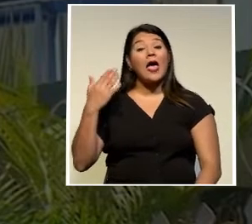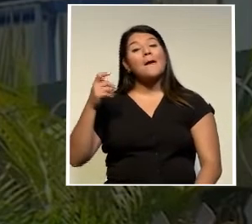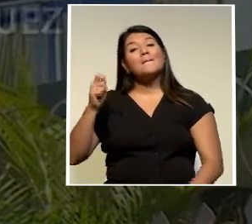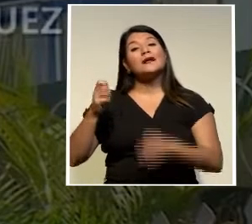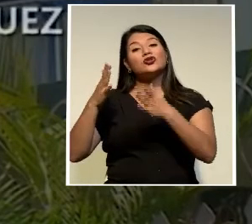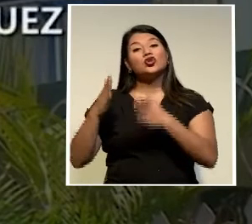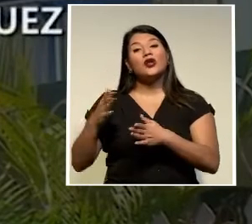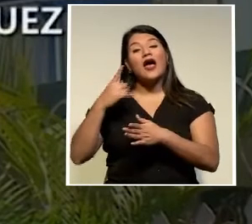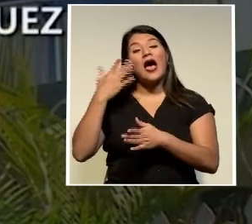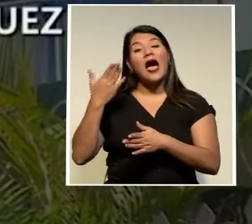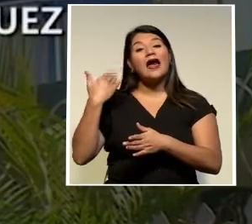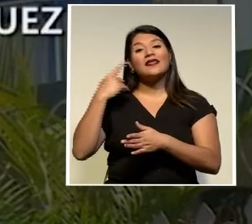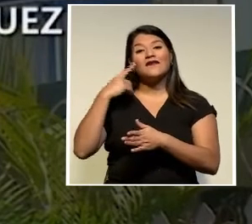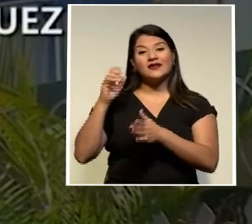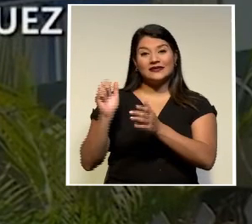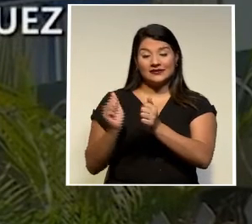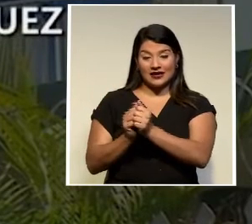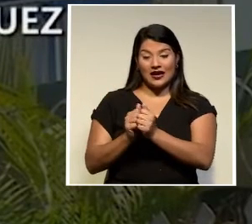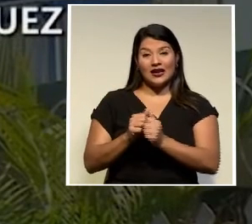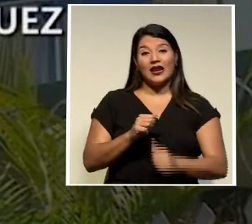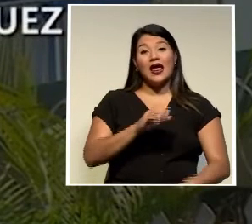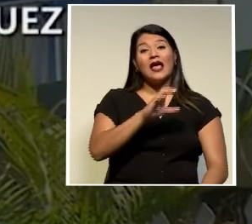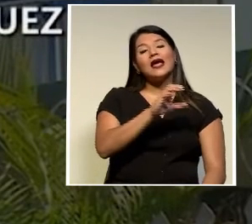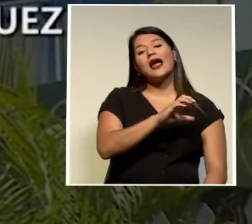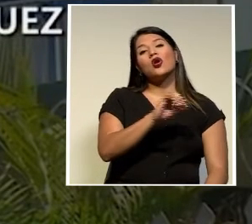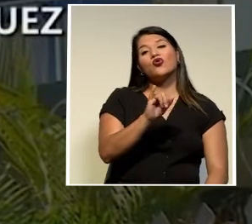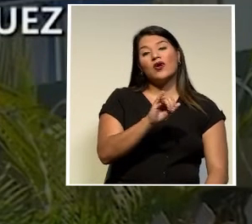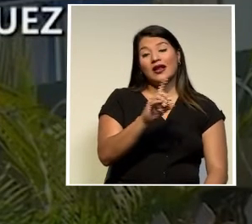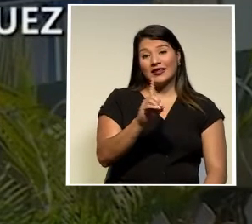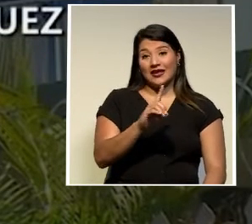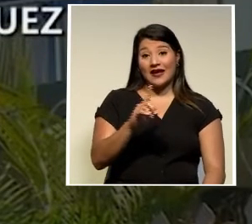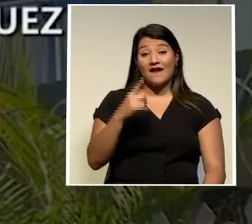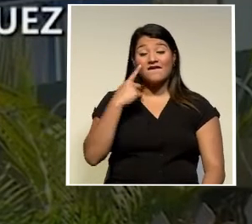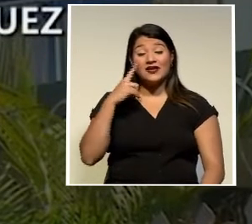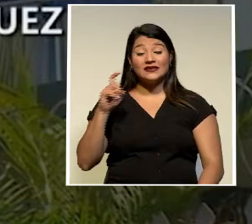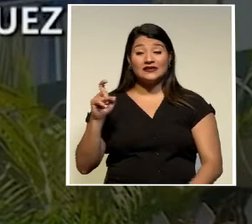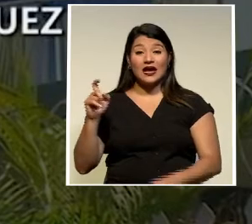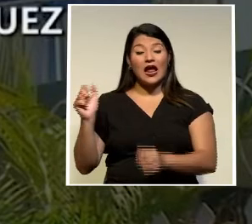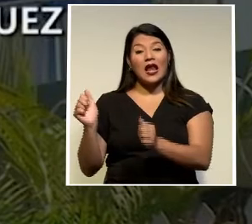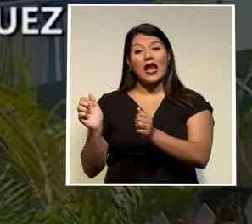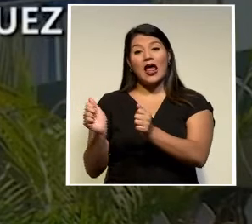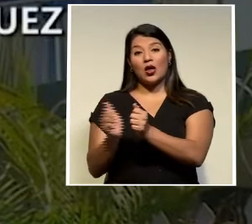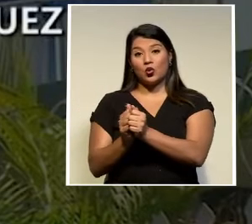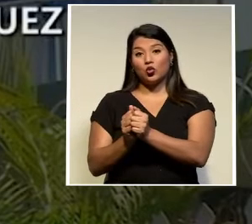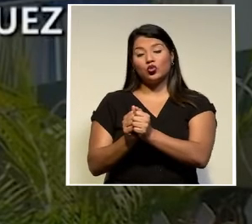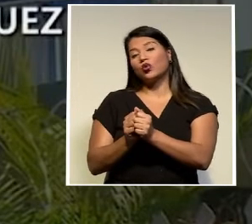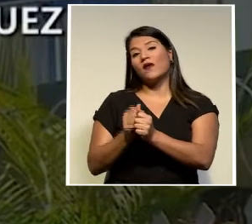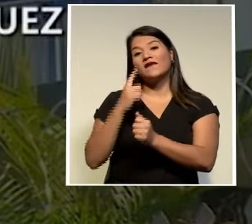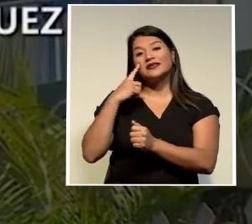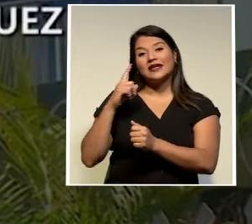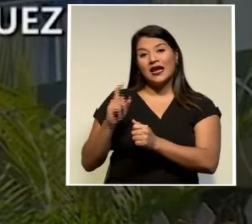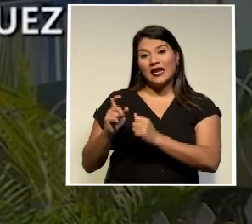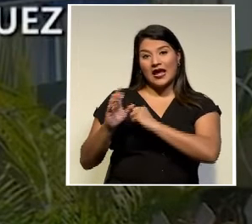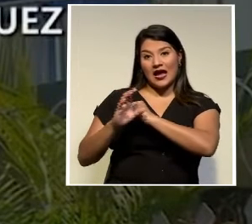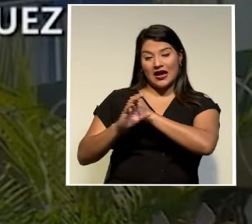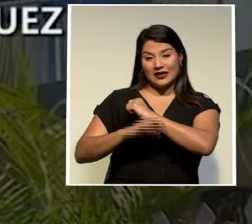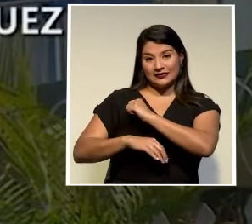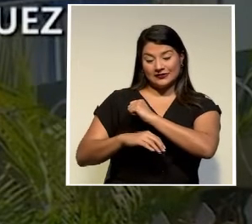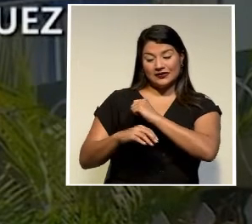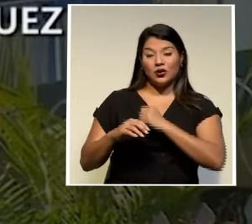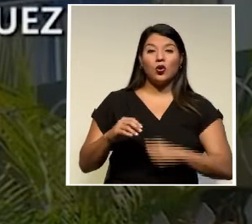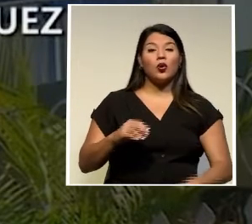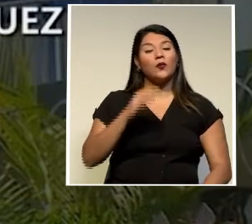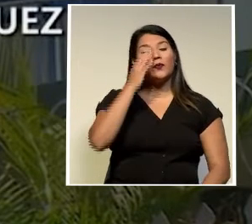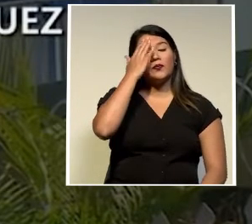subrogante Carlos Israel Díaz Sánchez fiscal adjunto de la fiscalía de ejecución de la pena Manuel Gerardo Falles